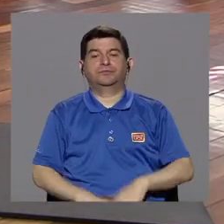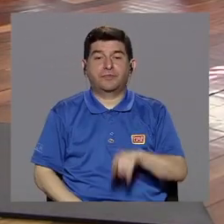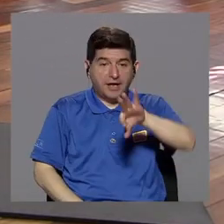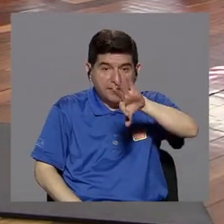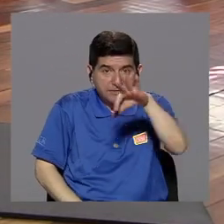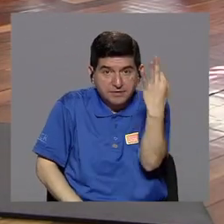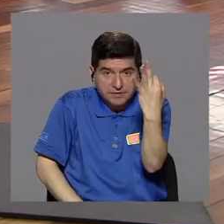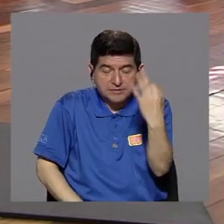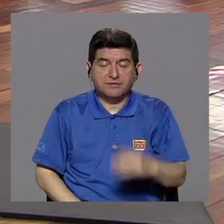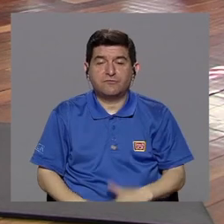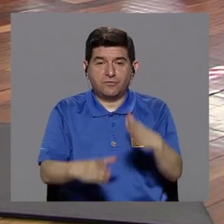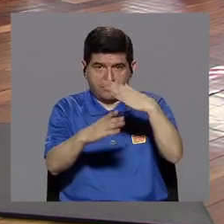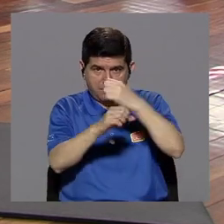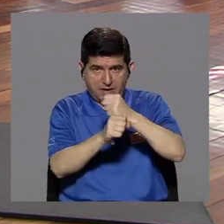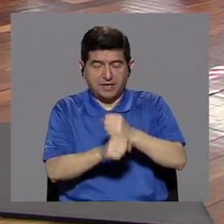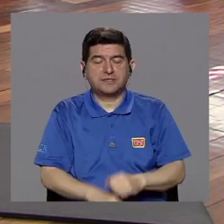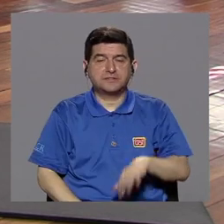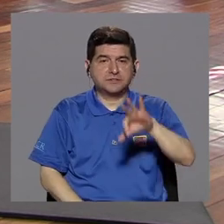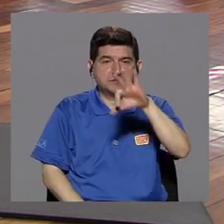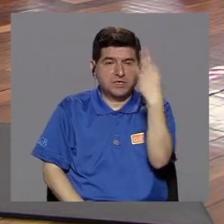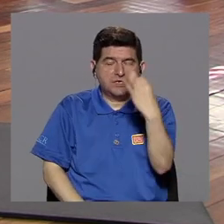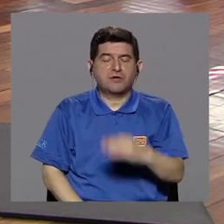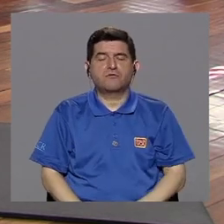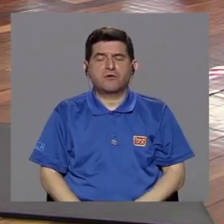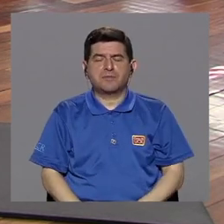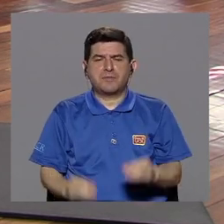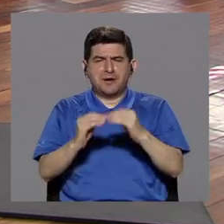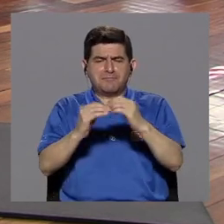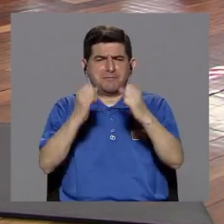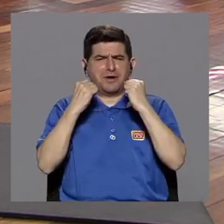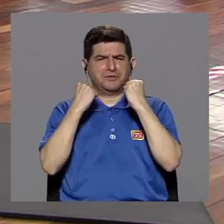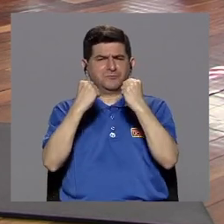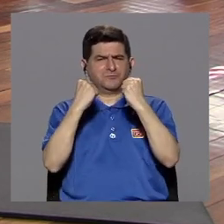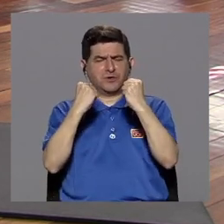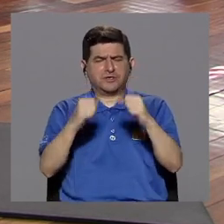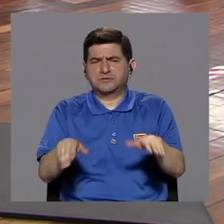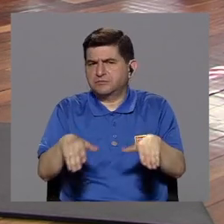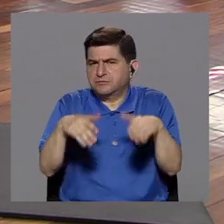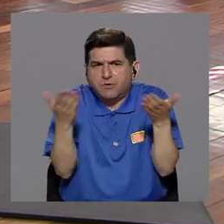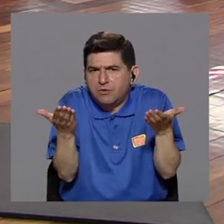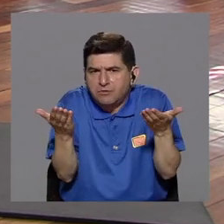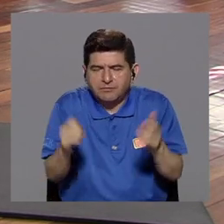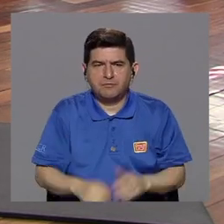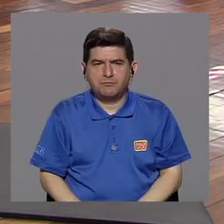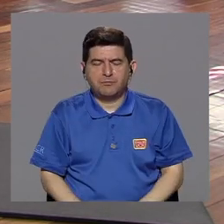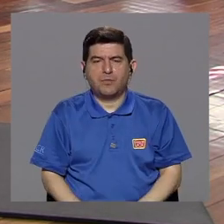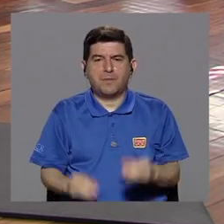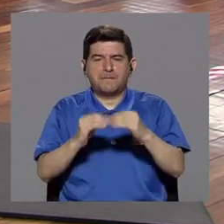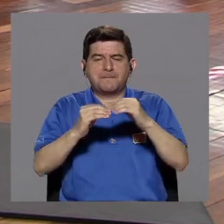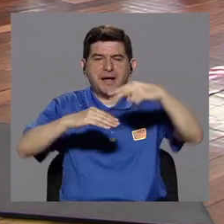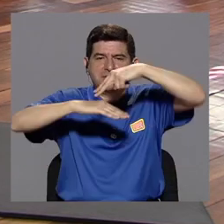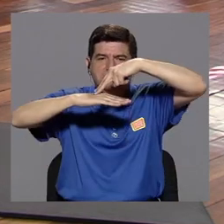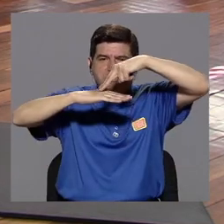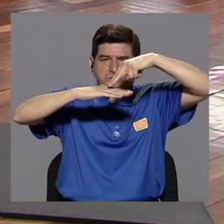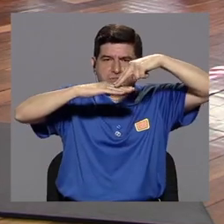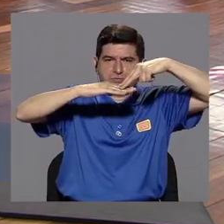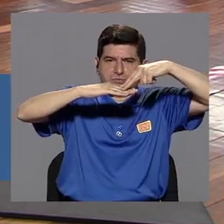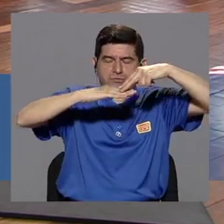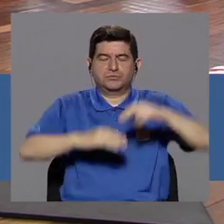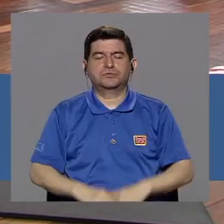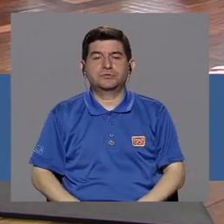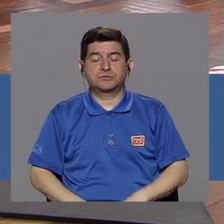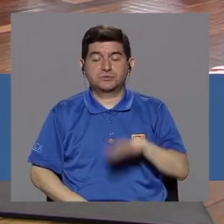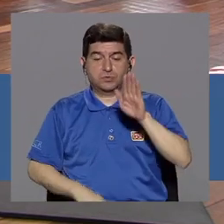Este ejercicio podemos hacerlo de una manera más intensa, aumentando la inclinación.